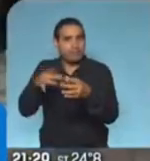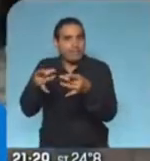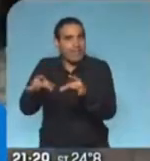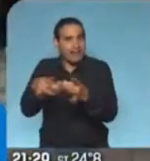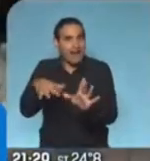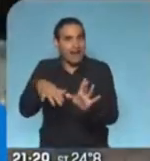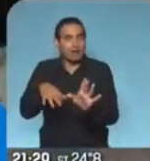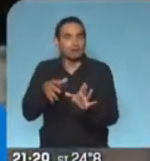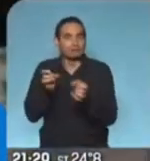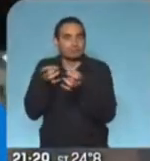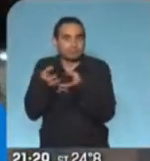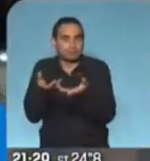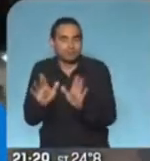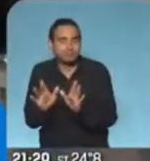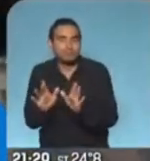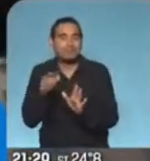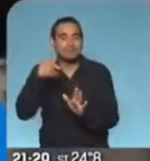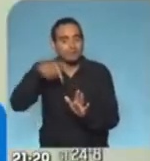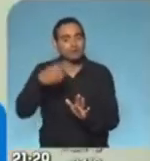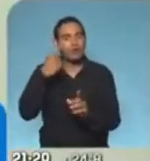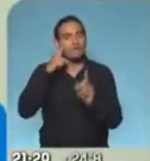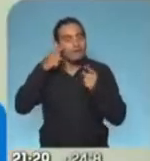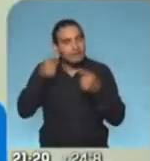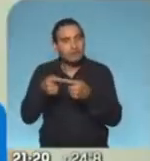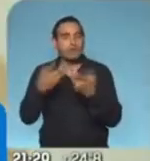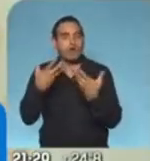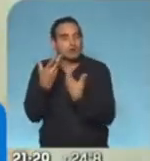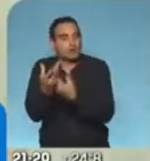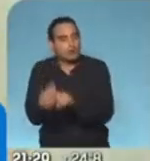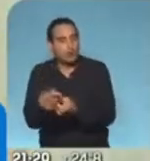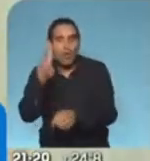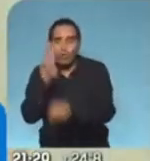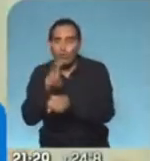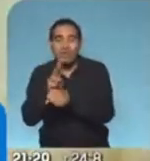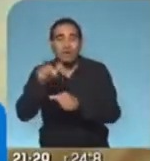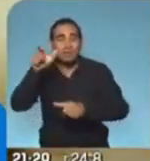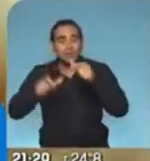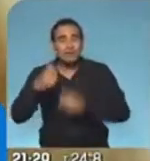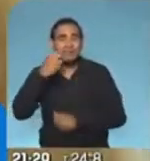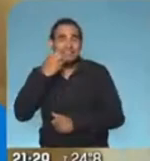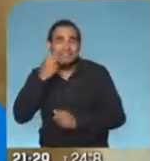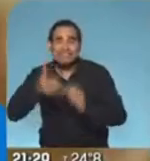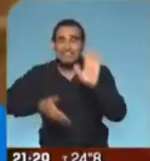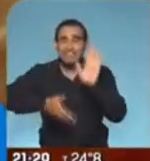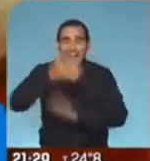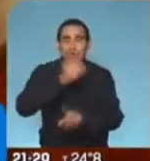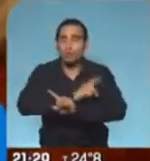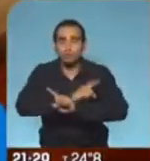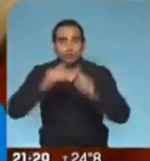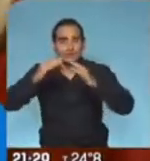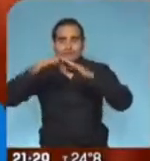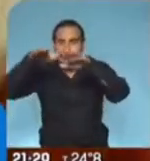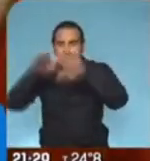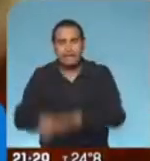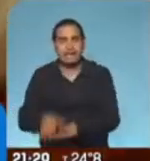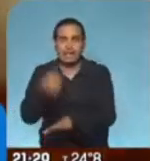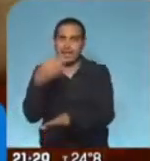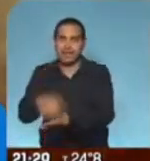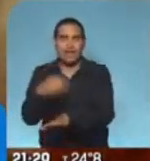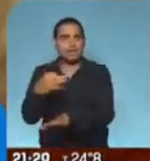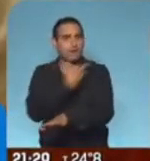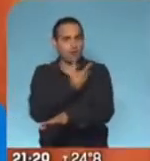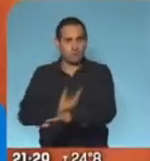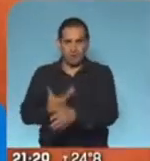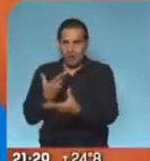sean cuidados y que no salgan en lo posible en su casa y